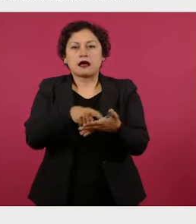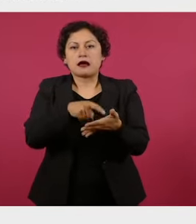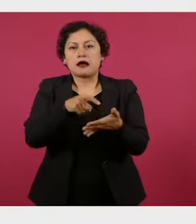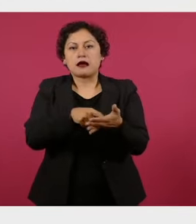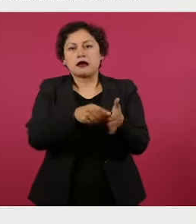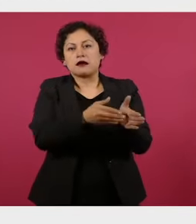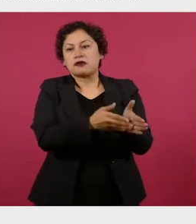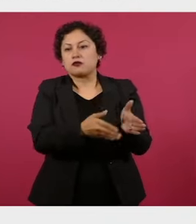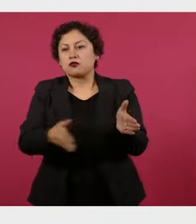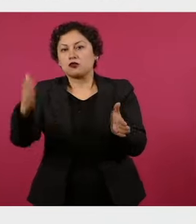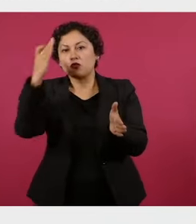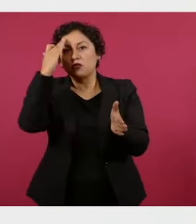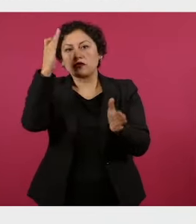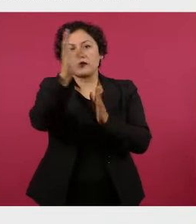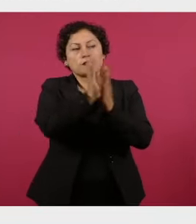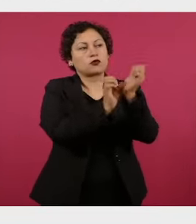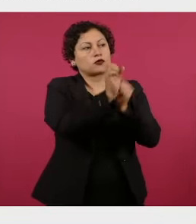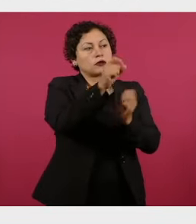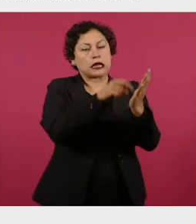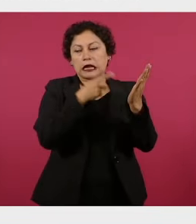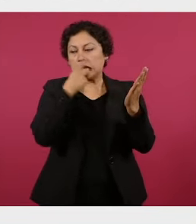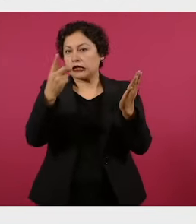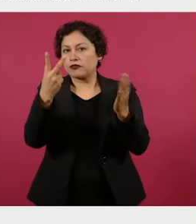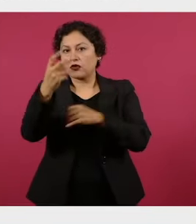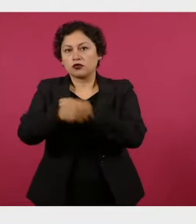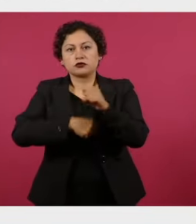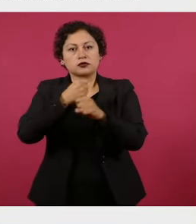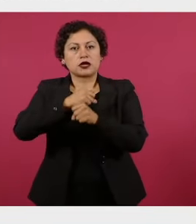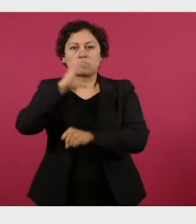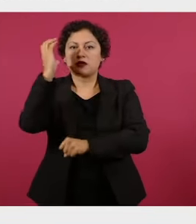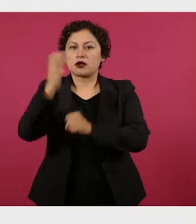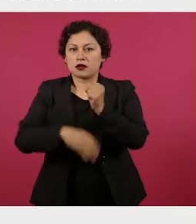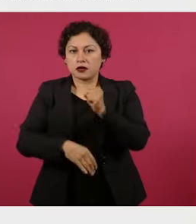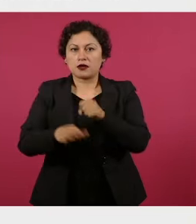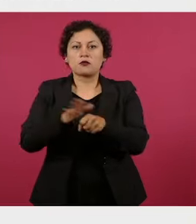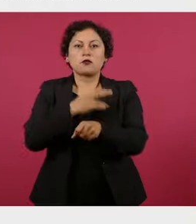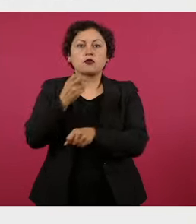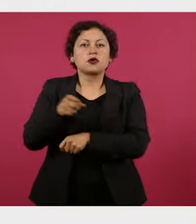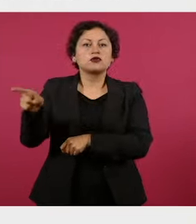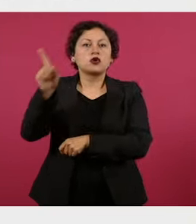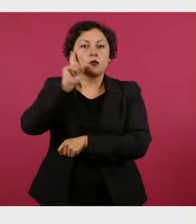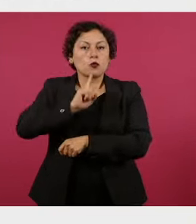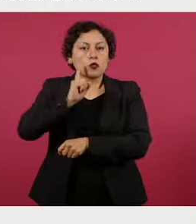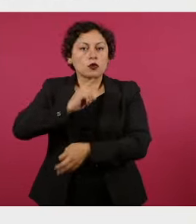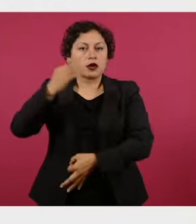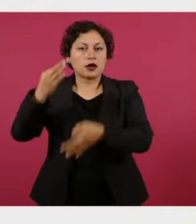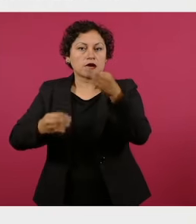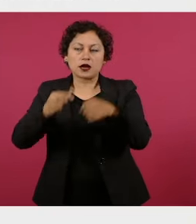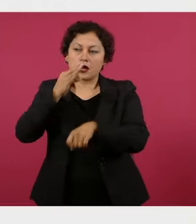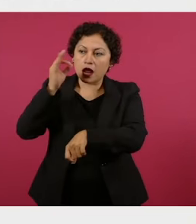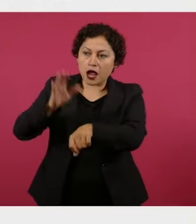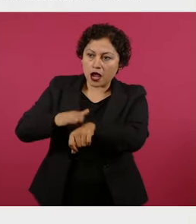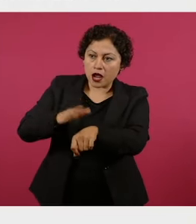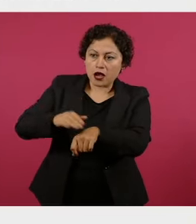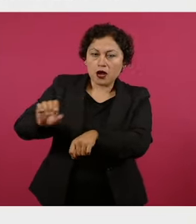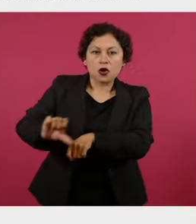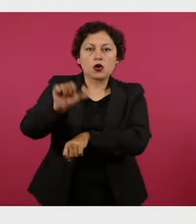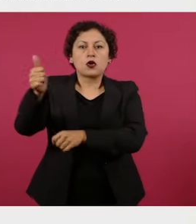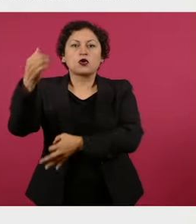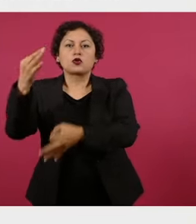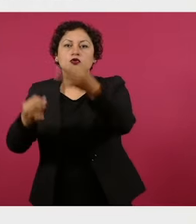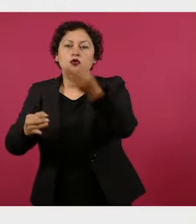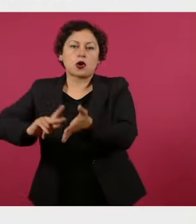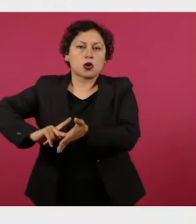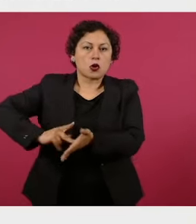plazo constitucional de dos años. Por ello, la jueza Espinosa Salas ordenó al juez segundo del Distrito celebrar una